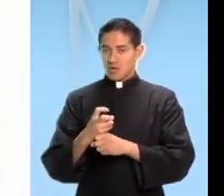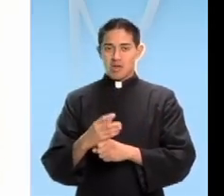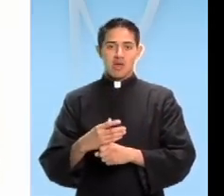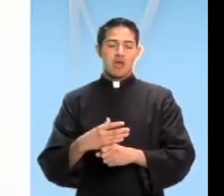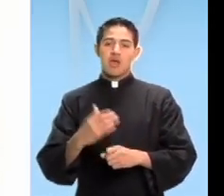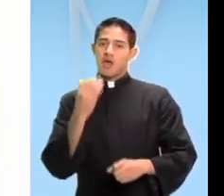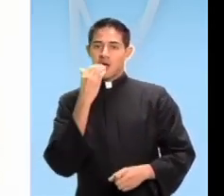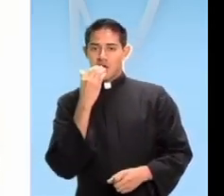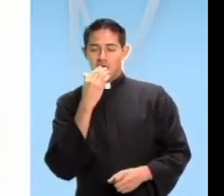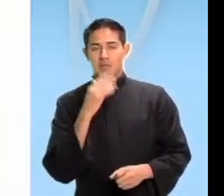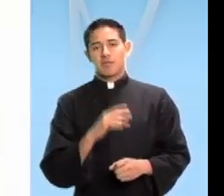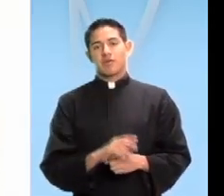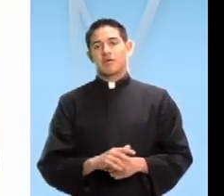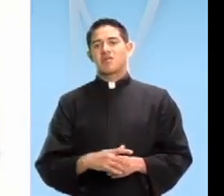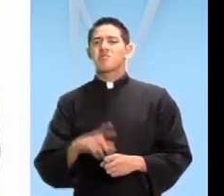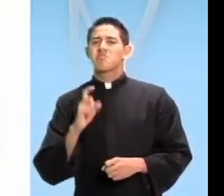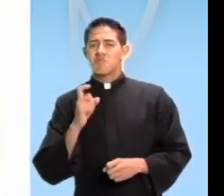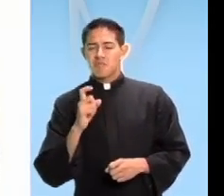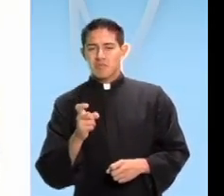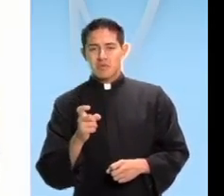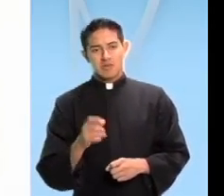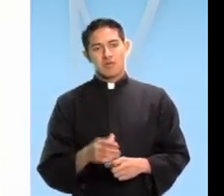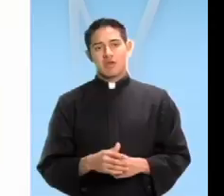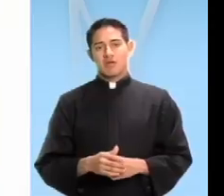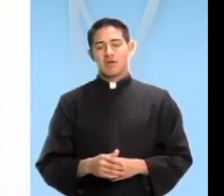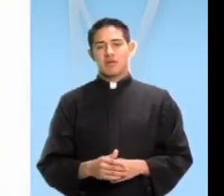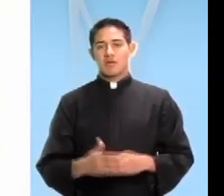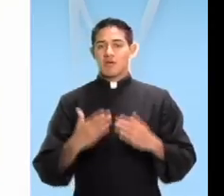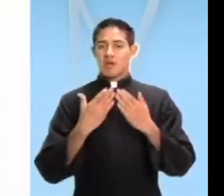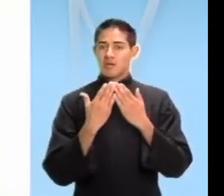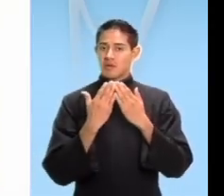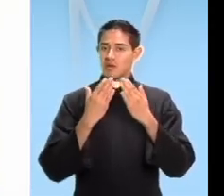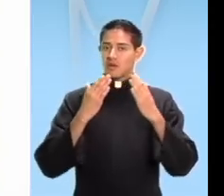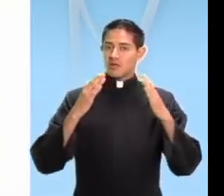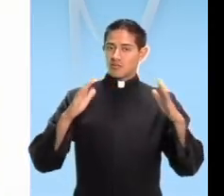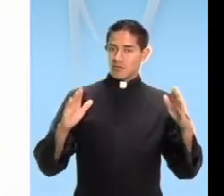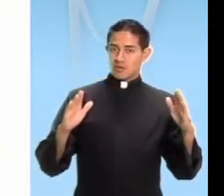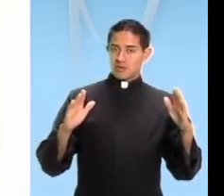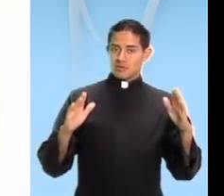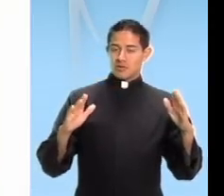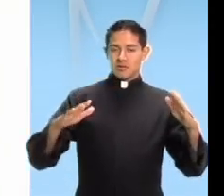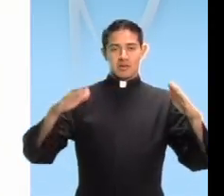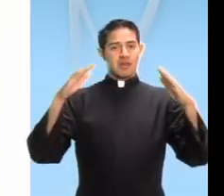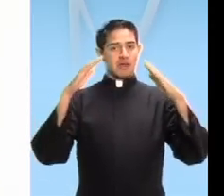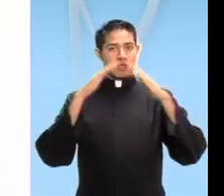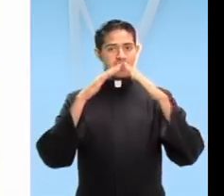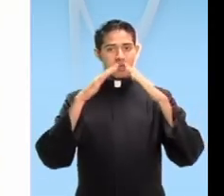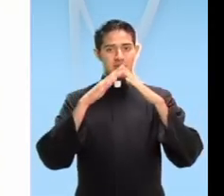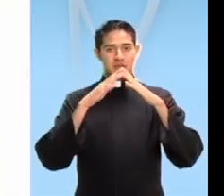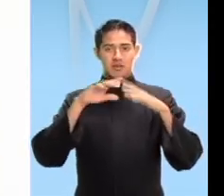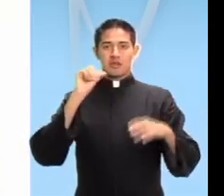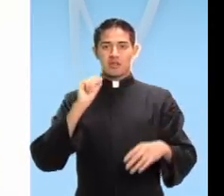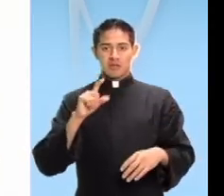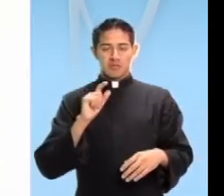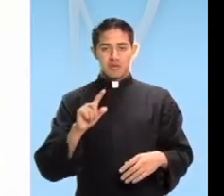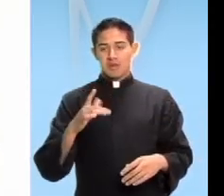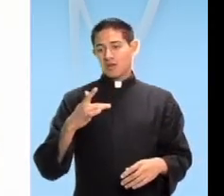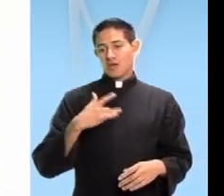significaba abrirle las puertas, no solamente de su casa, sino también de su corazón.